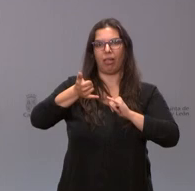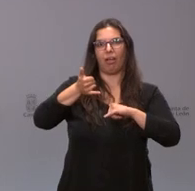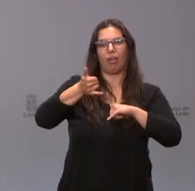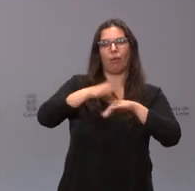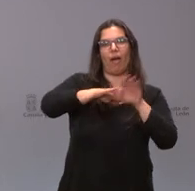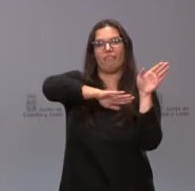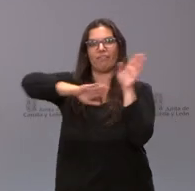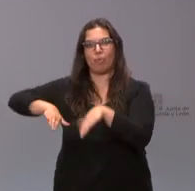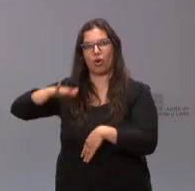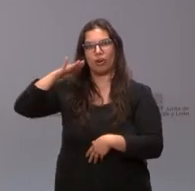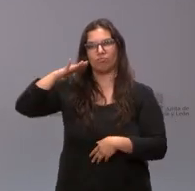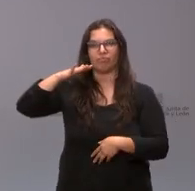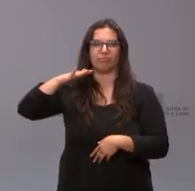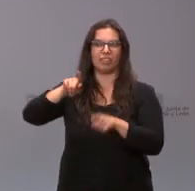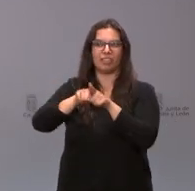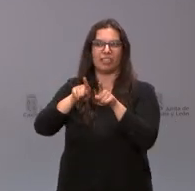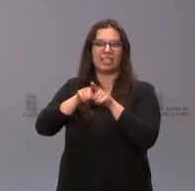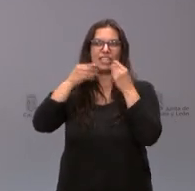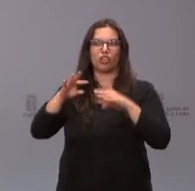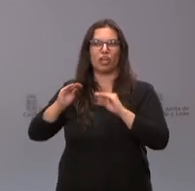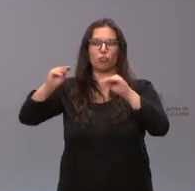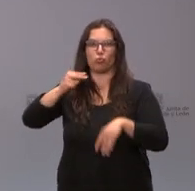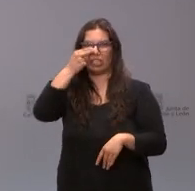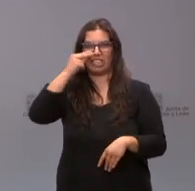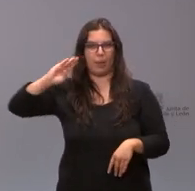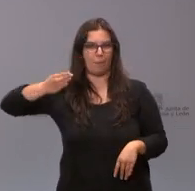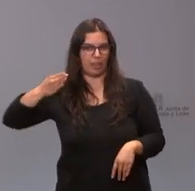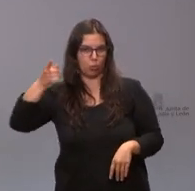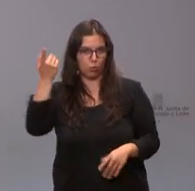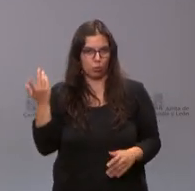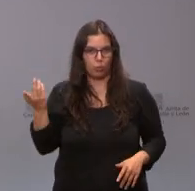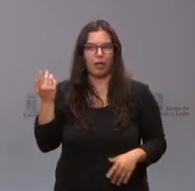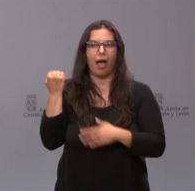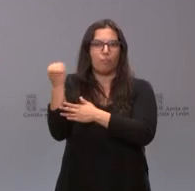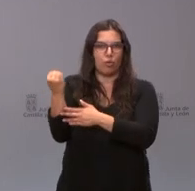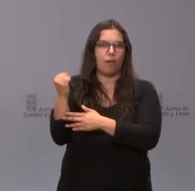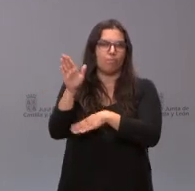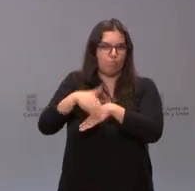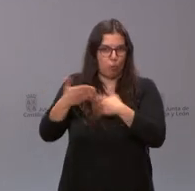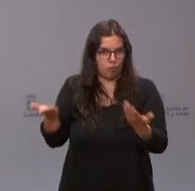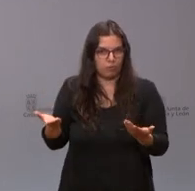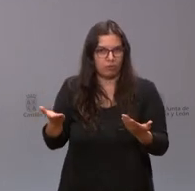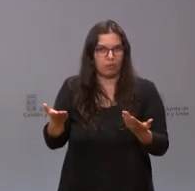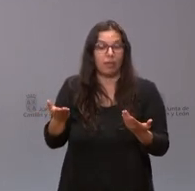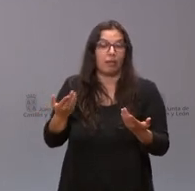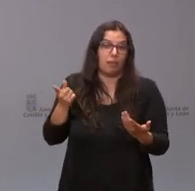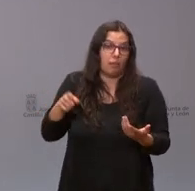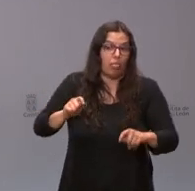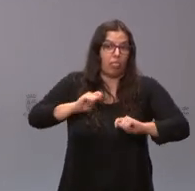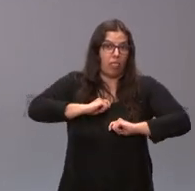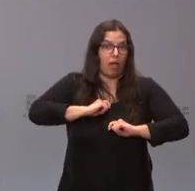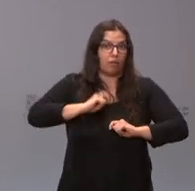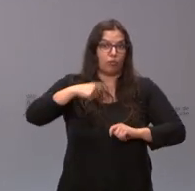relato que interesa a Bildu que es el que ha anunciado que va a apoyar ese texto y que incluso nos lleva a